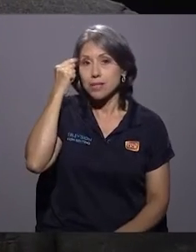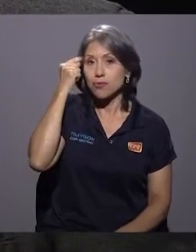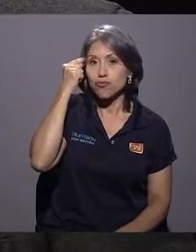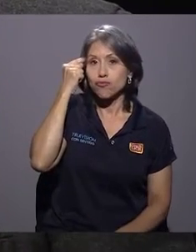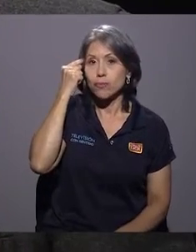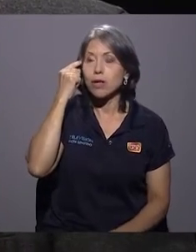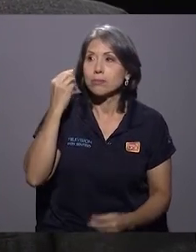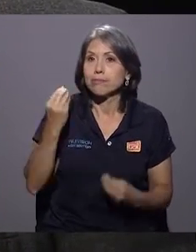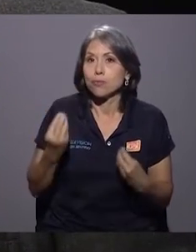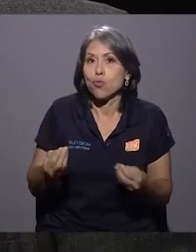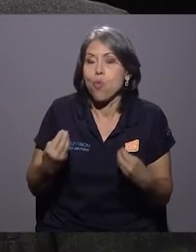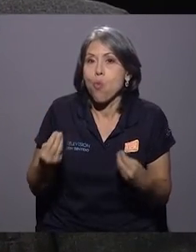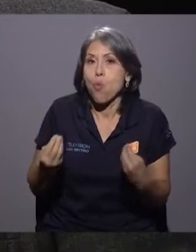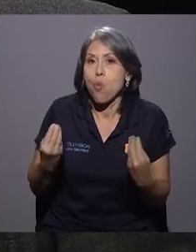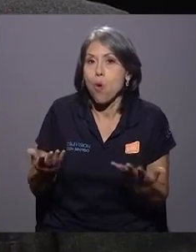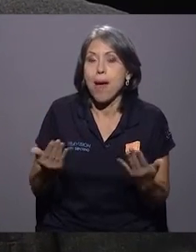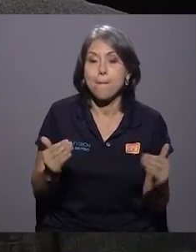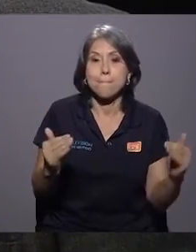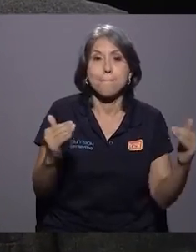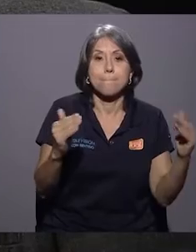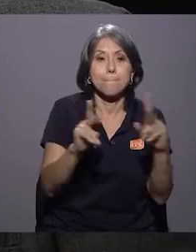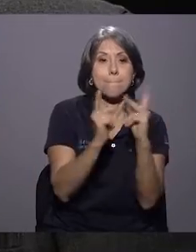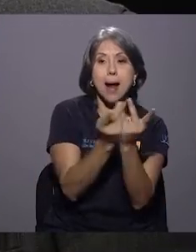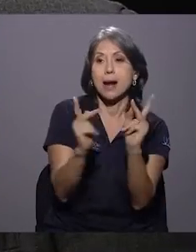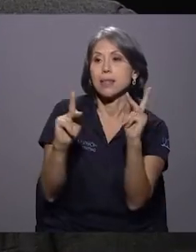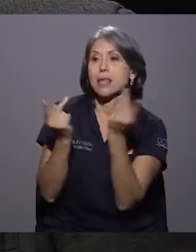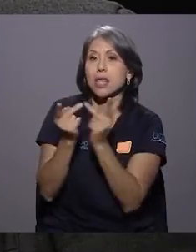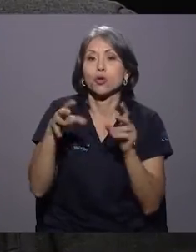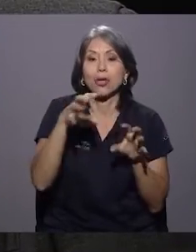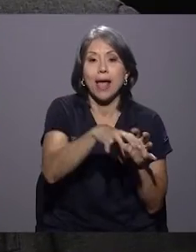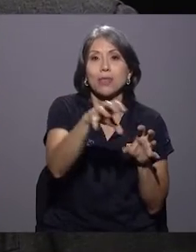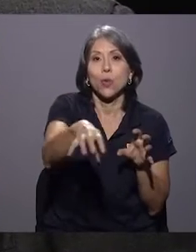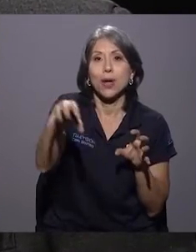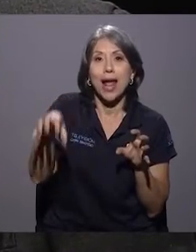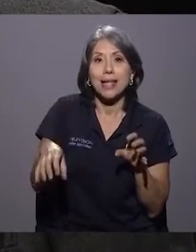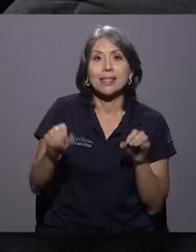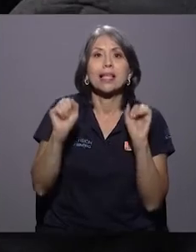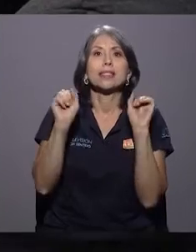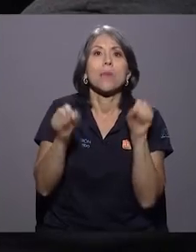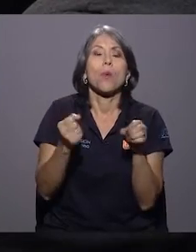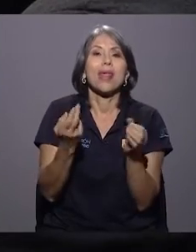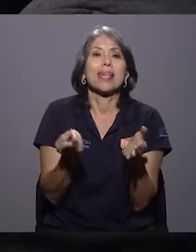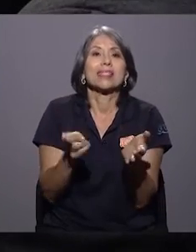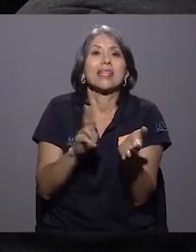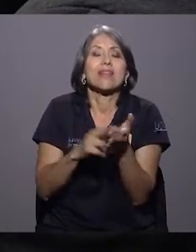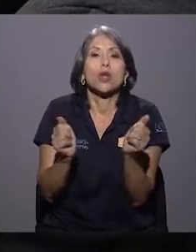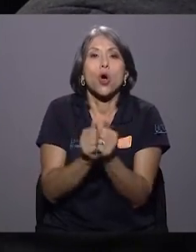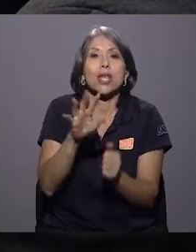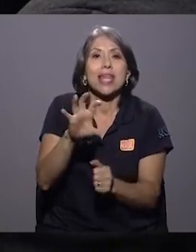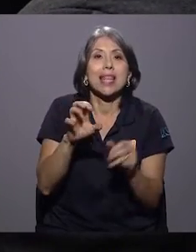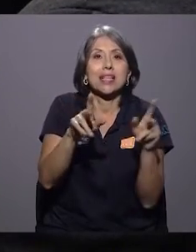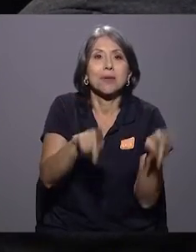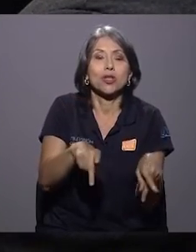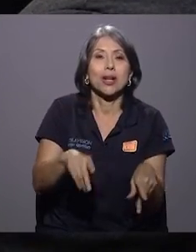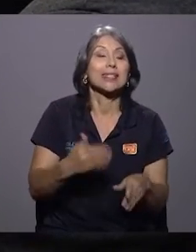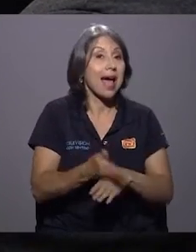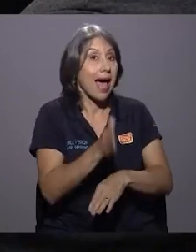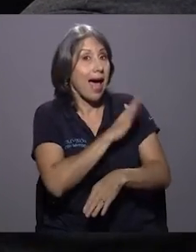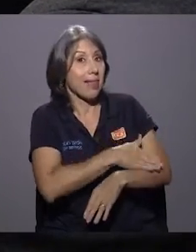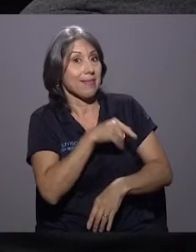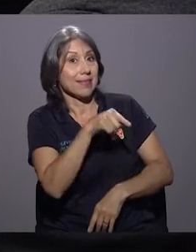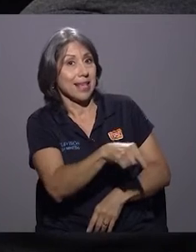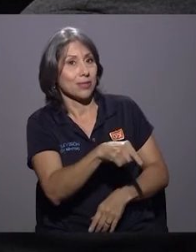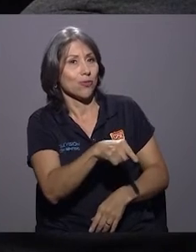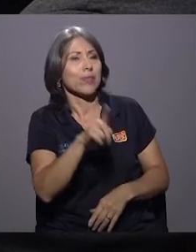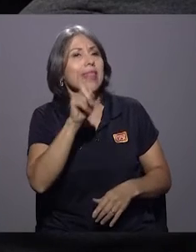posible que a nivel de partidos cantonales se puedan inscribir con 500 personas. pasar a esa reforma, no quiero quedarme con tal vez